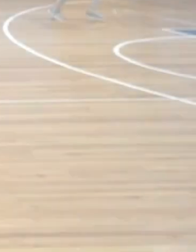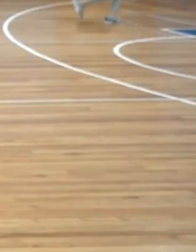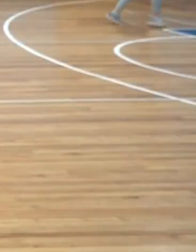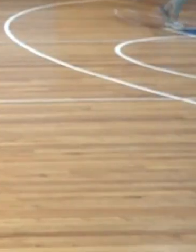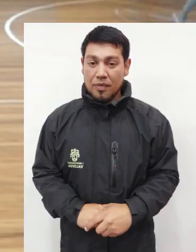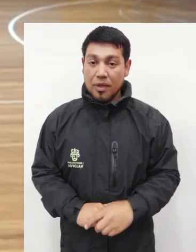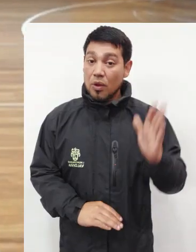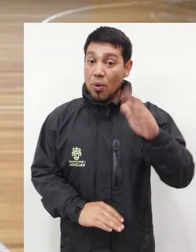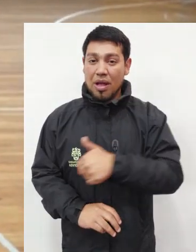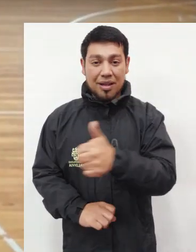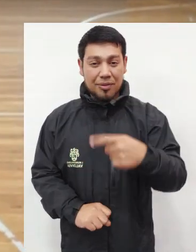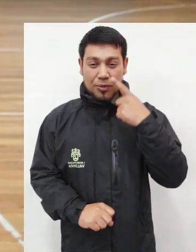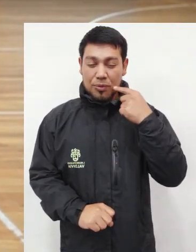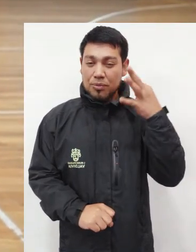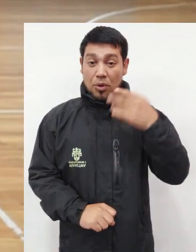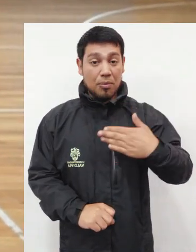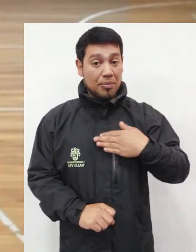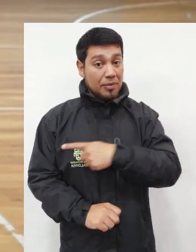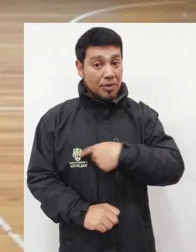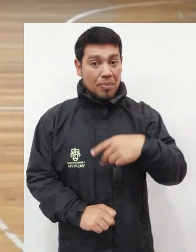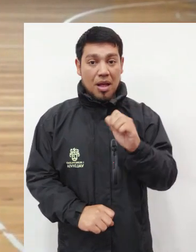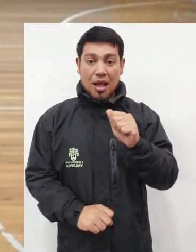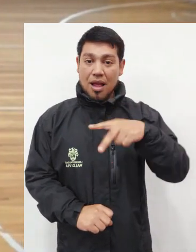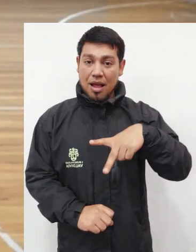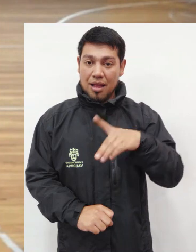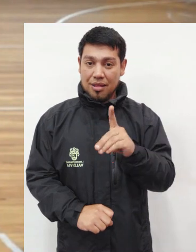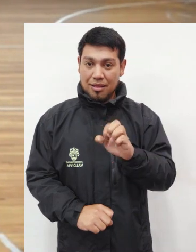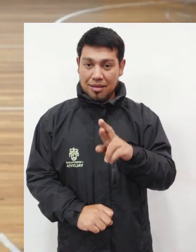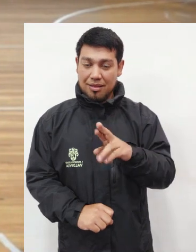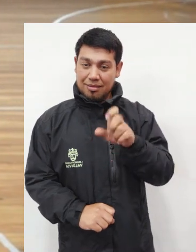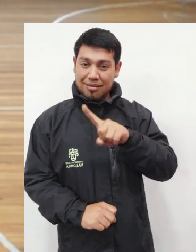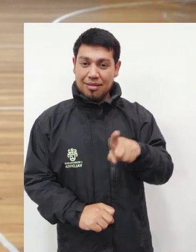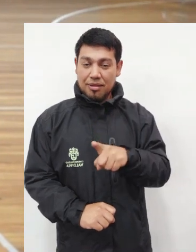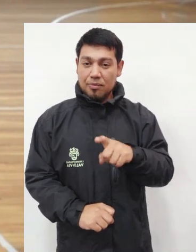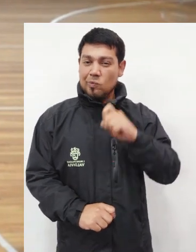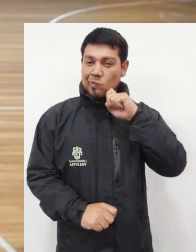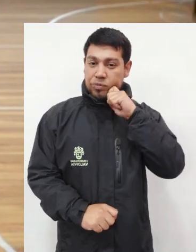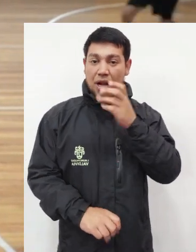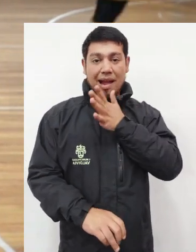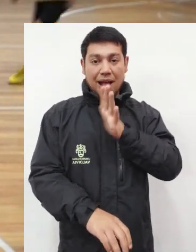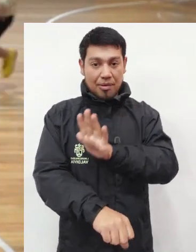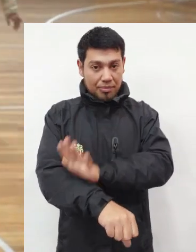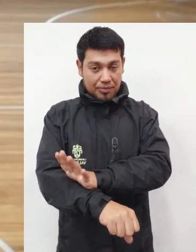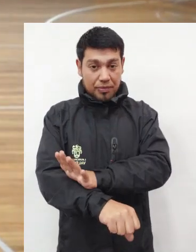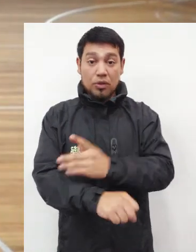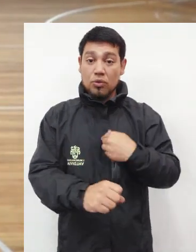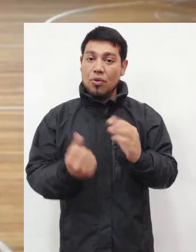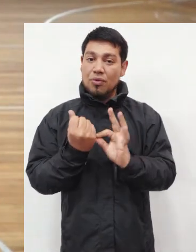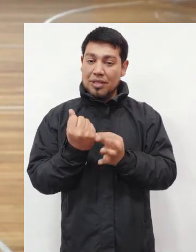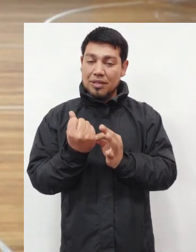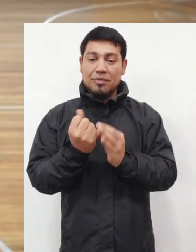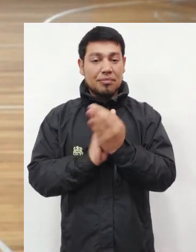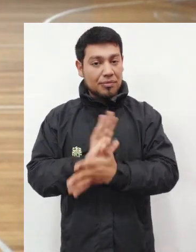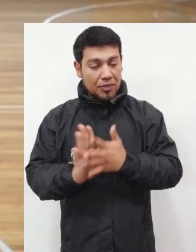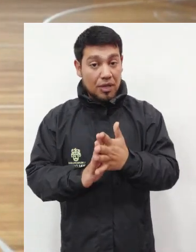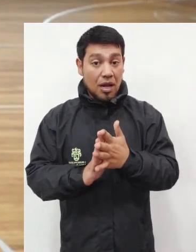Hola a todos, mi nombre es Andrés Jaramillo, soy profesor de educación física, facilitador de lengua de diseño del programa de puerto adaptado